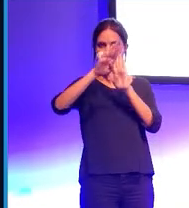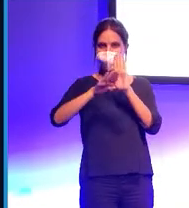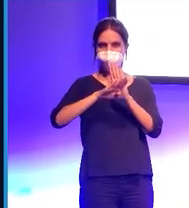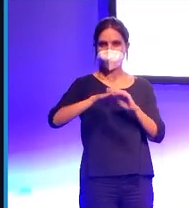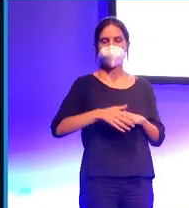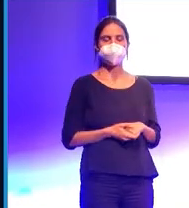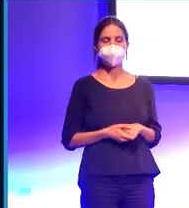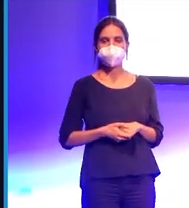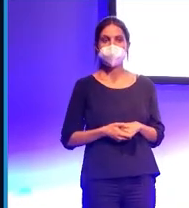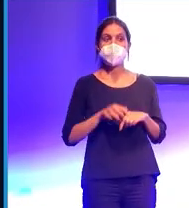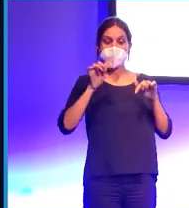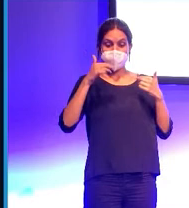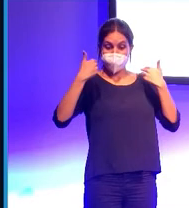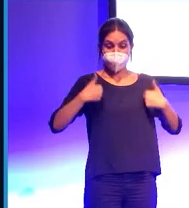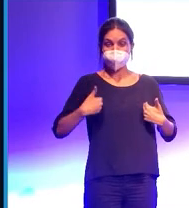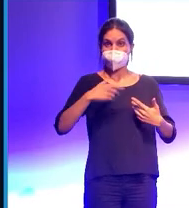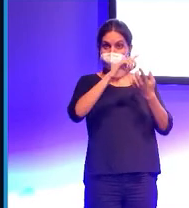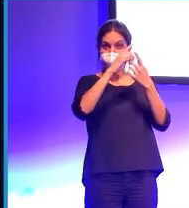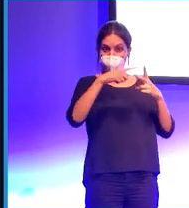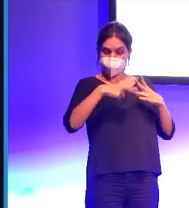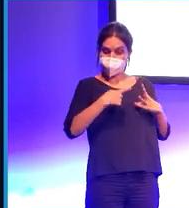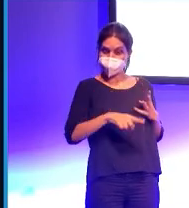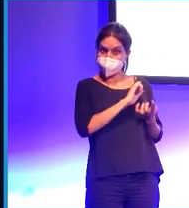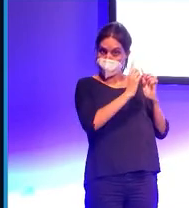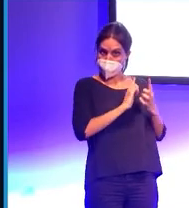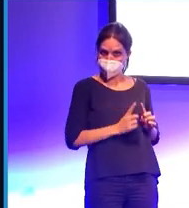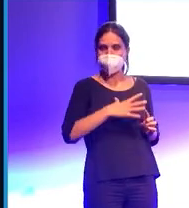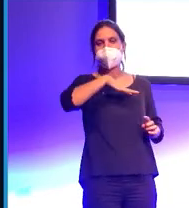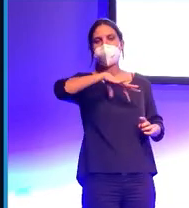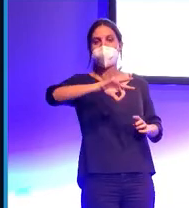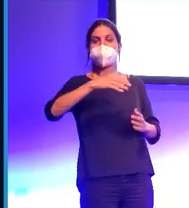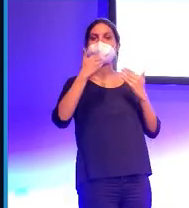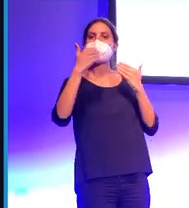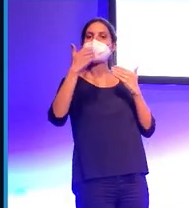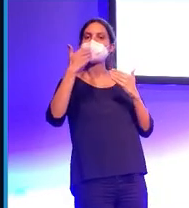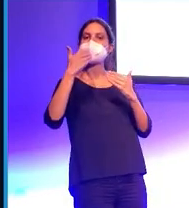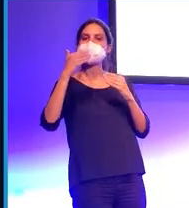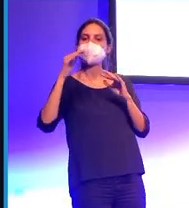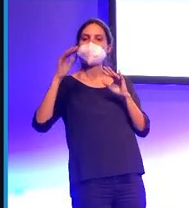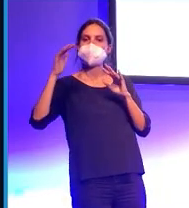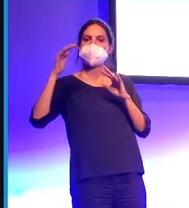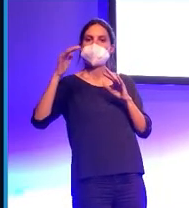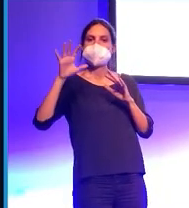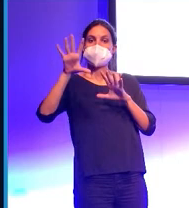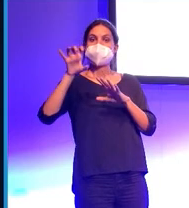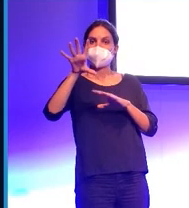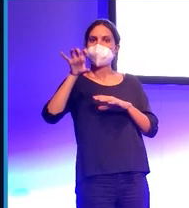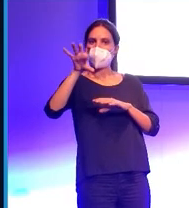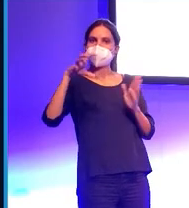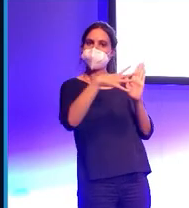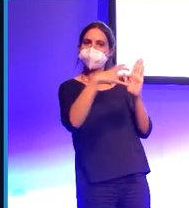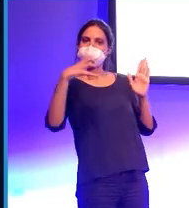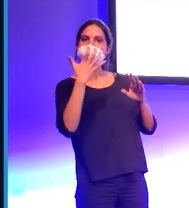Todas estas señales que cambian en función de cómo nos sentimos se pueden capturar con sensores. Por ejemplo, muchos de nosotros tenemos relojes